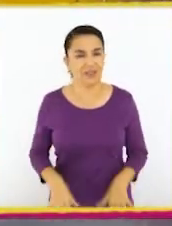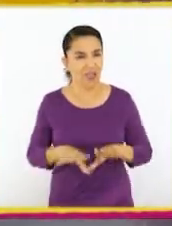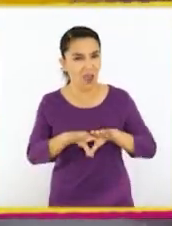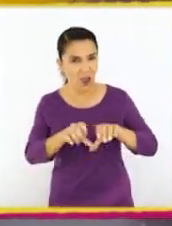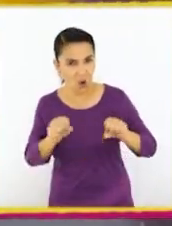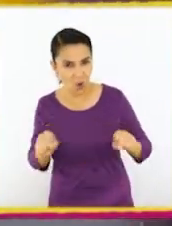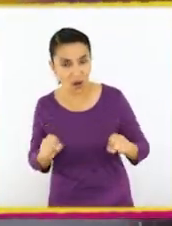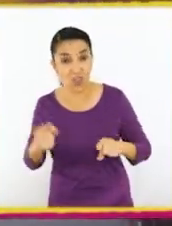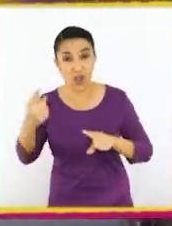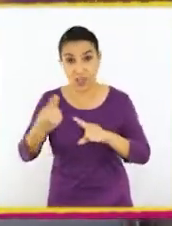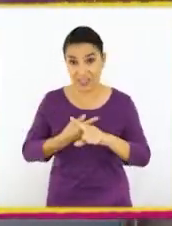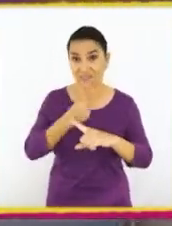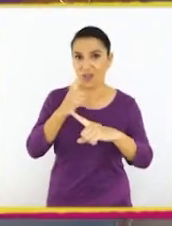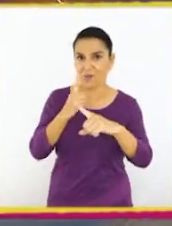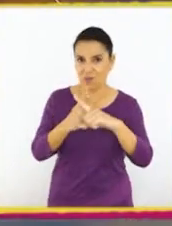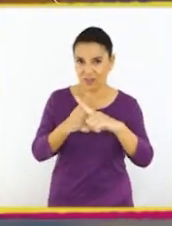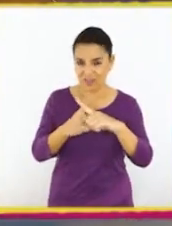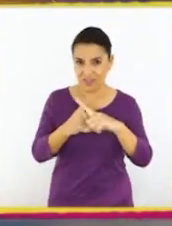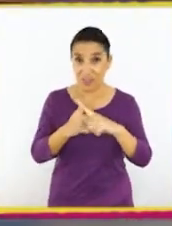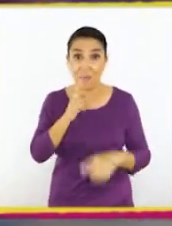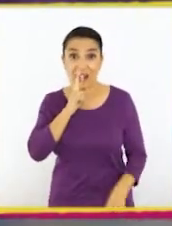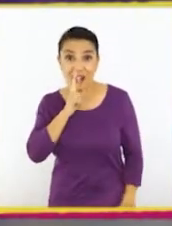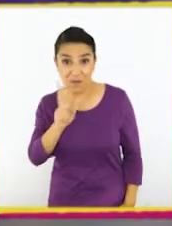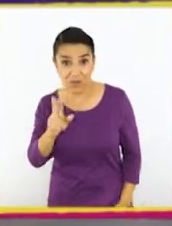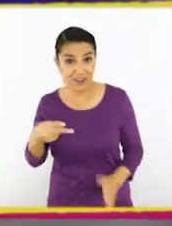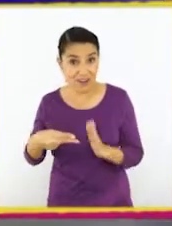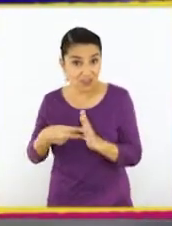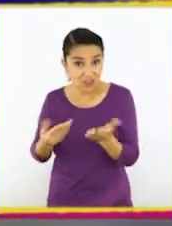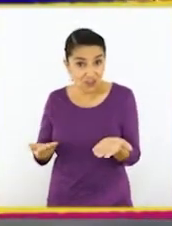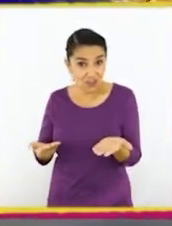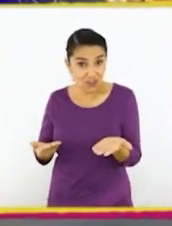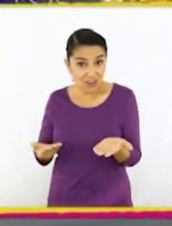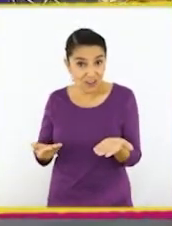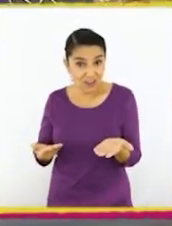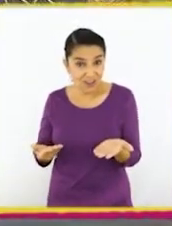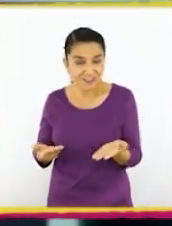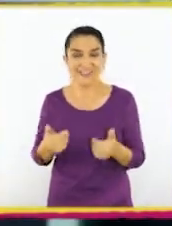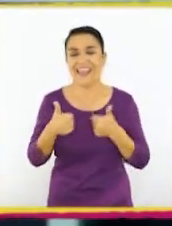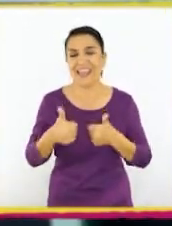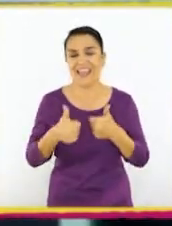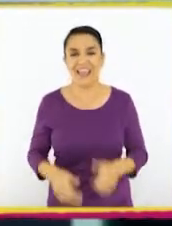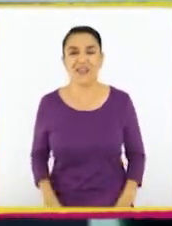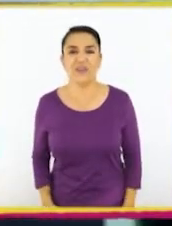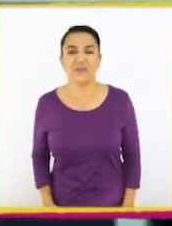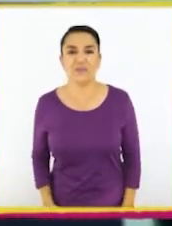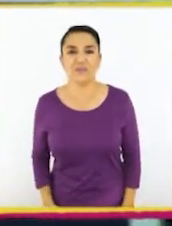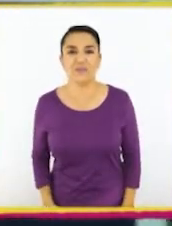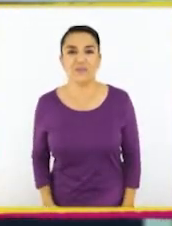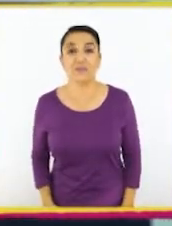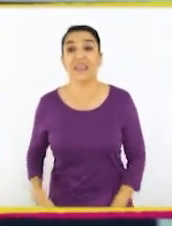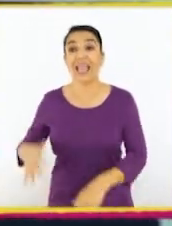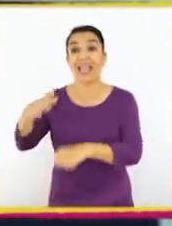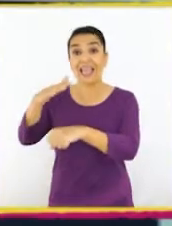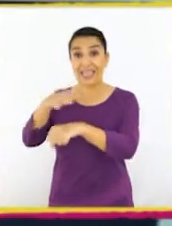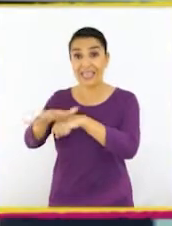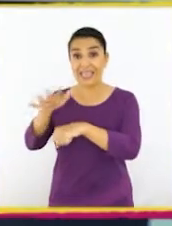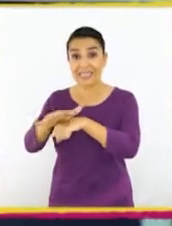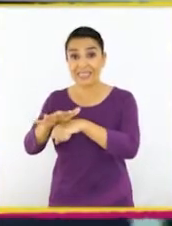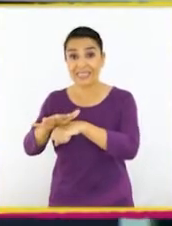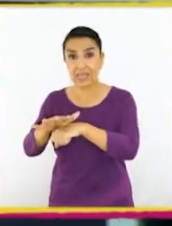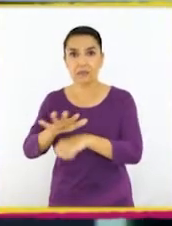¿Les parece que volvamos a usar la multiplicación para así resolver esta división? ¡Genial! ¿Cuántas veces